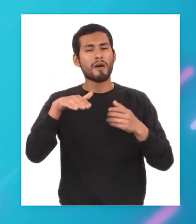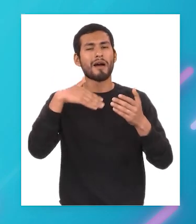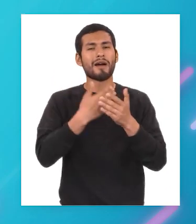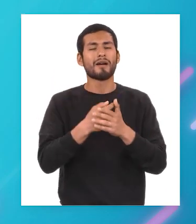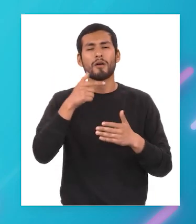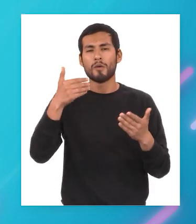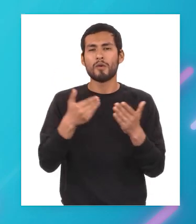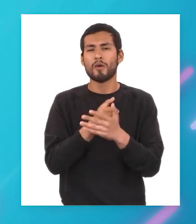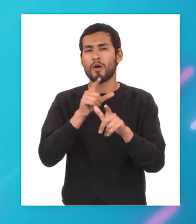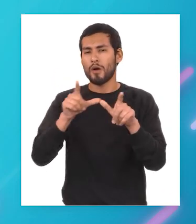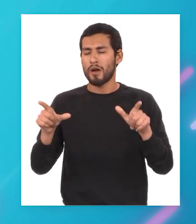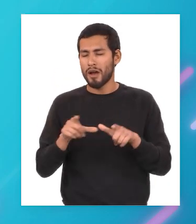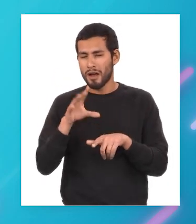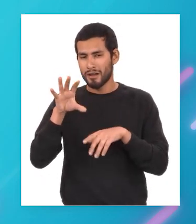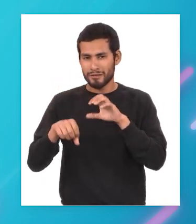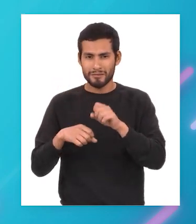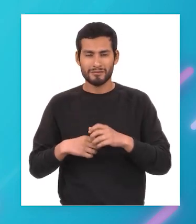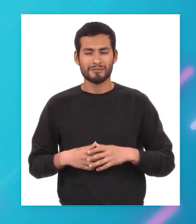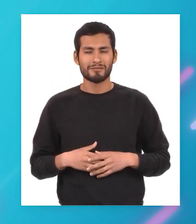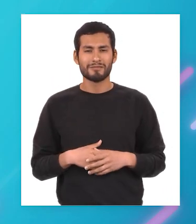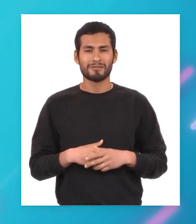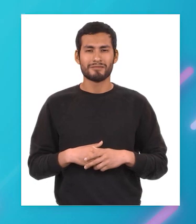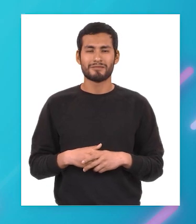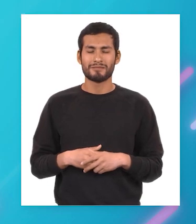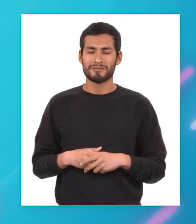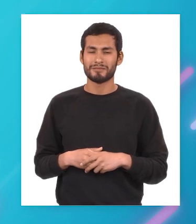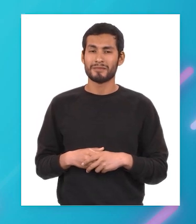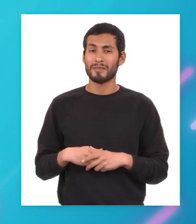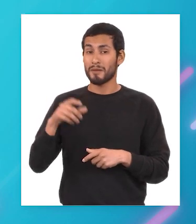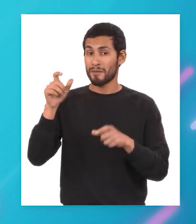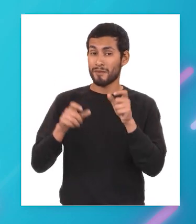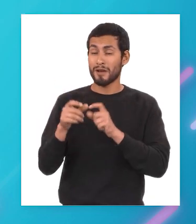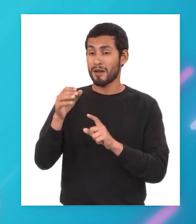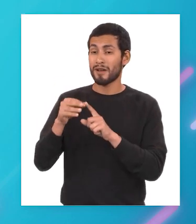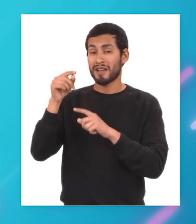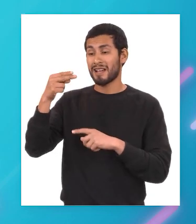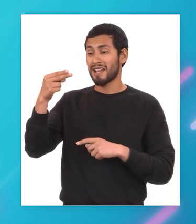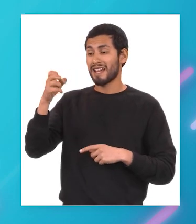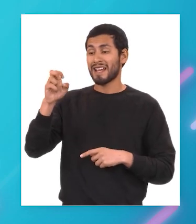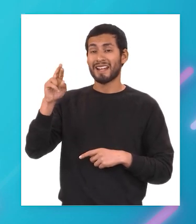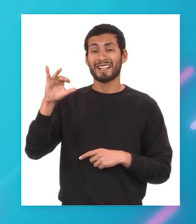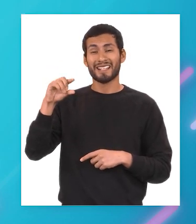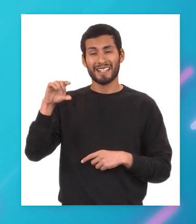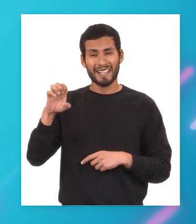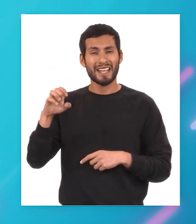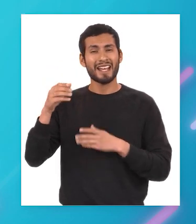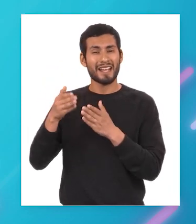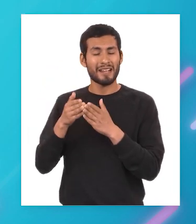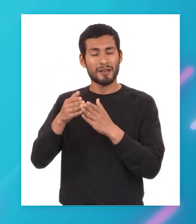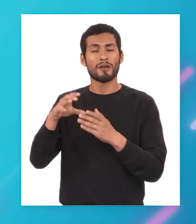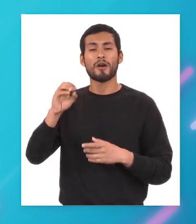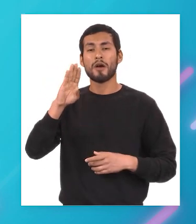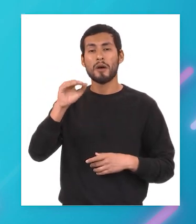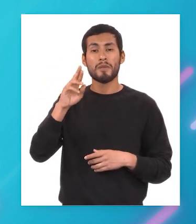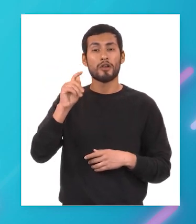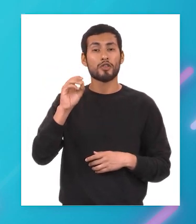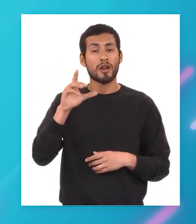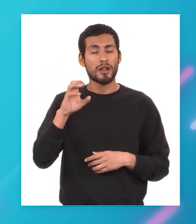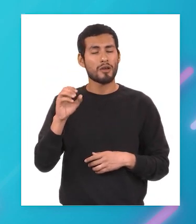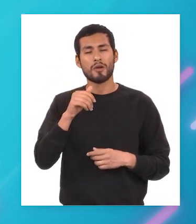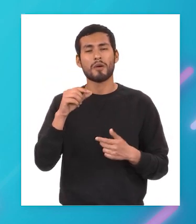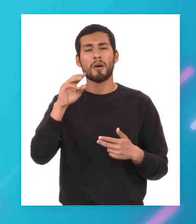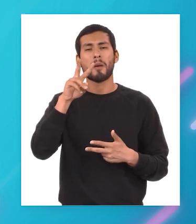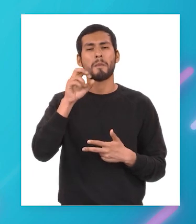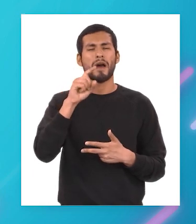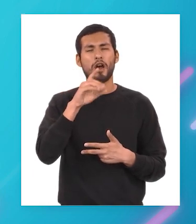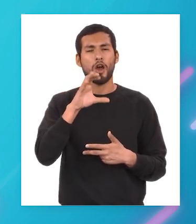llegar a nuevas tierras personajes expedicionarios como enrique el navegante bartolomé díaz y vasco de